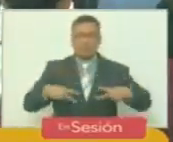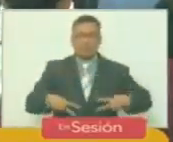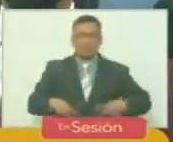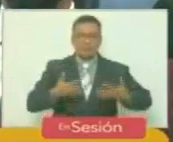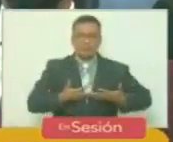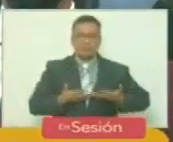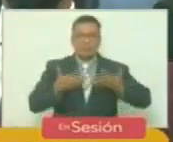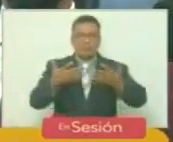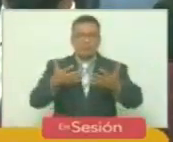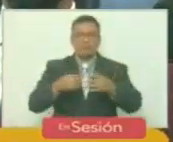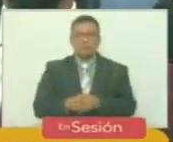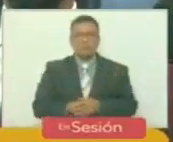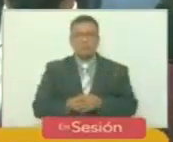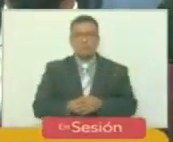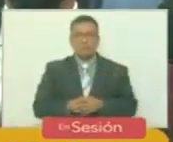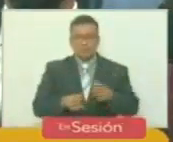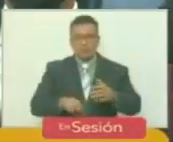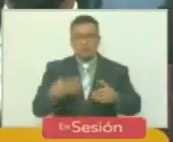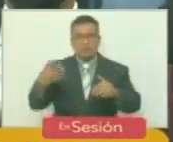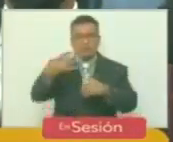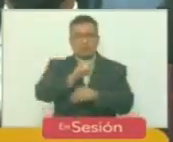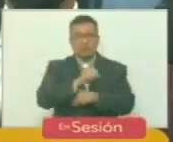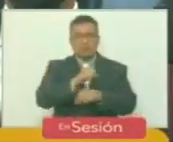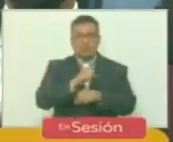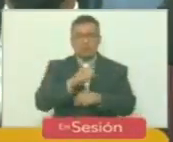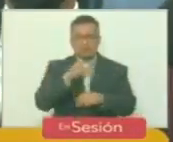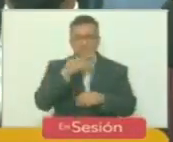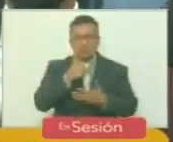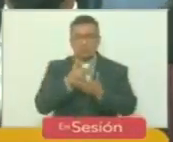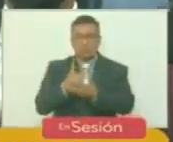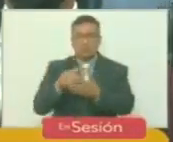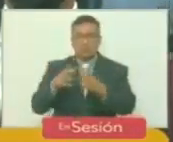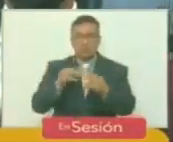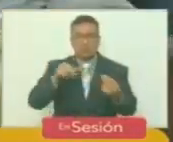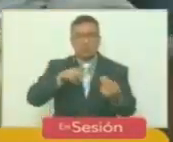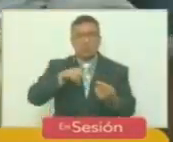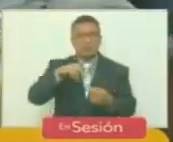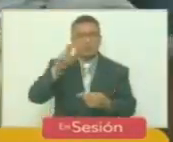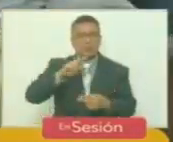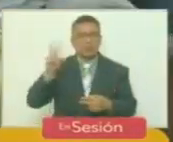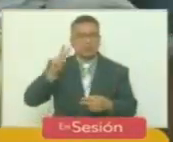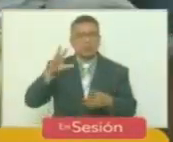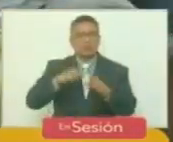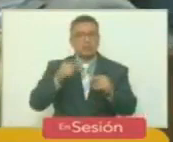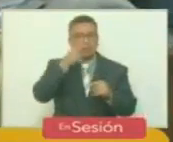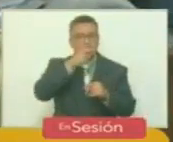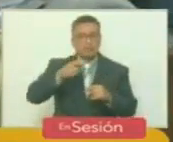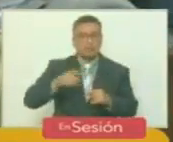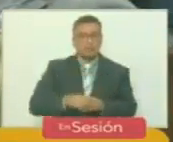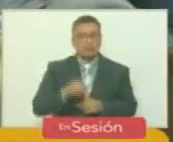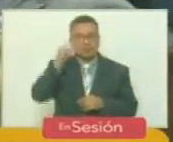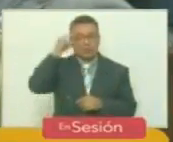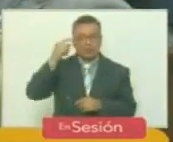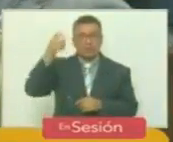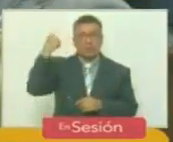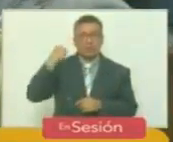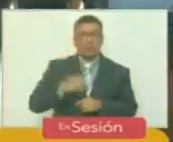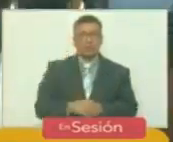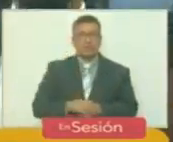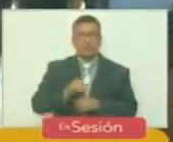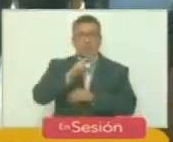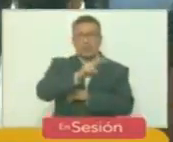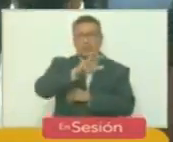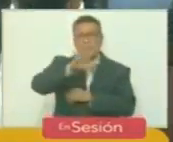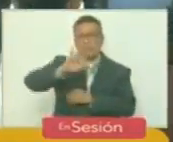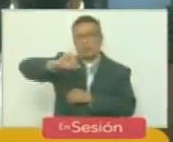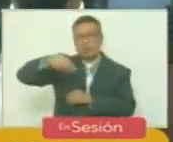entrega para conquistar el bienestar de una república y de un pueblo. Ayer, 25